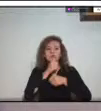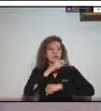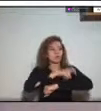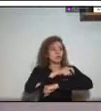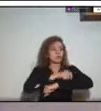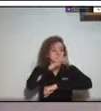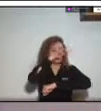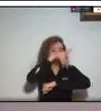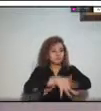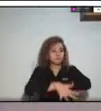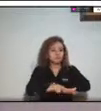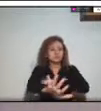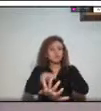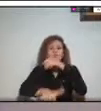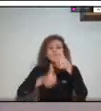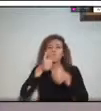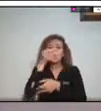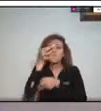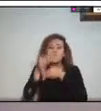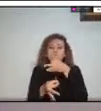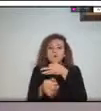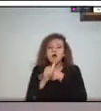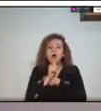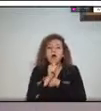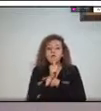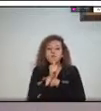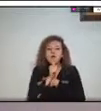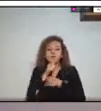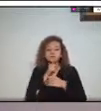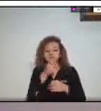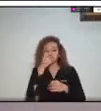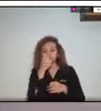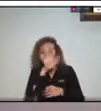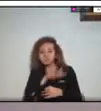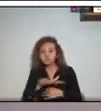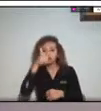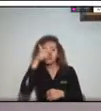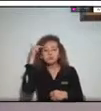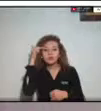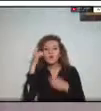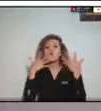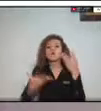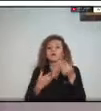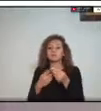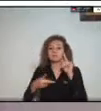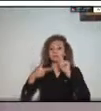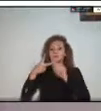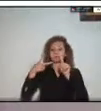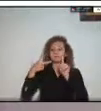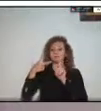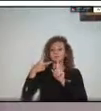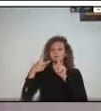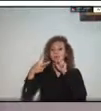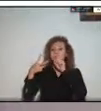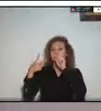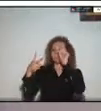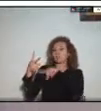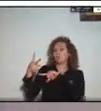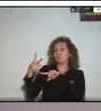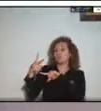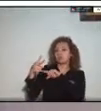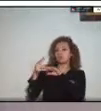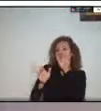tubería sobre un cuerpo hídrico? y hay dos preguntas que están relacionadas con la comunidad o sea que si hay alguna